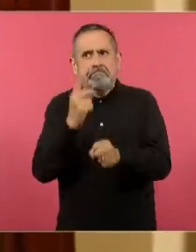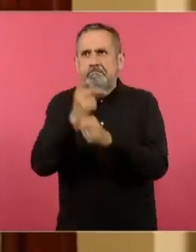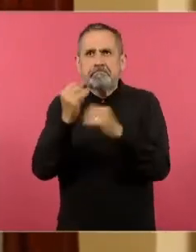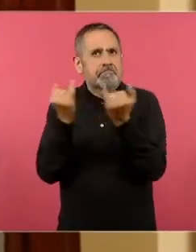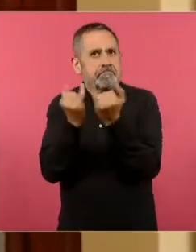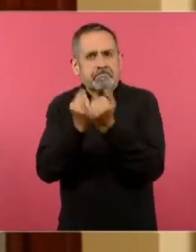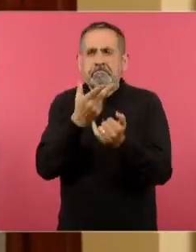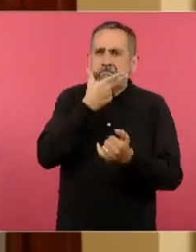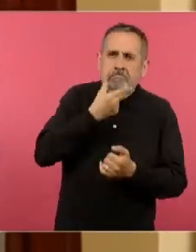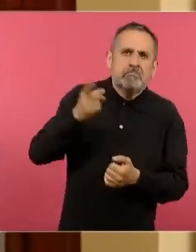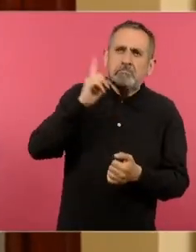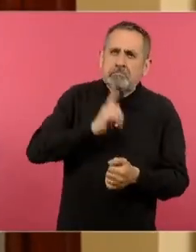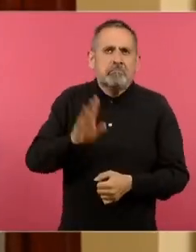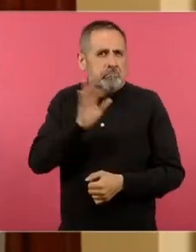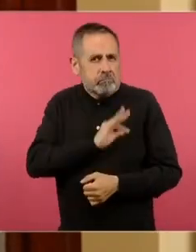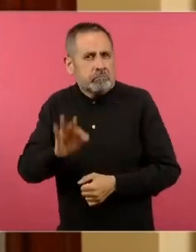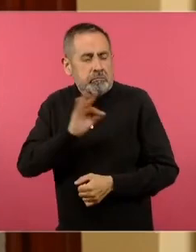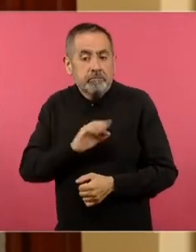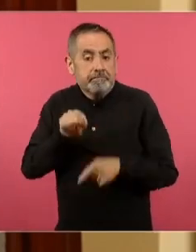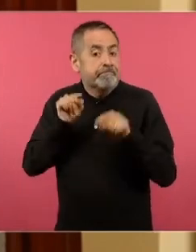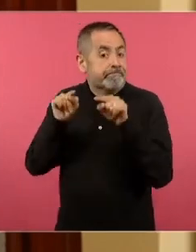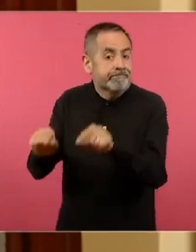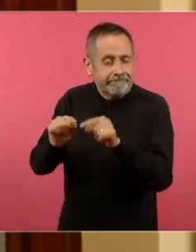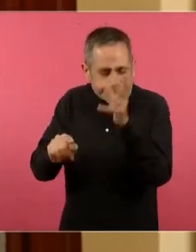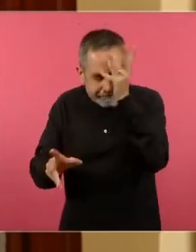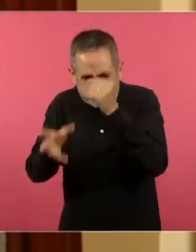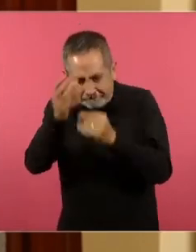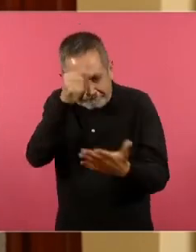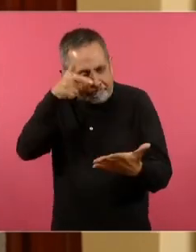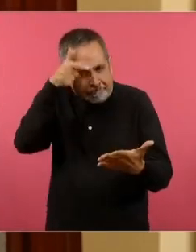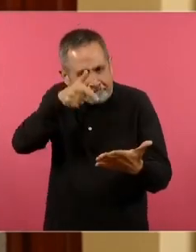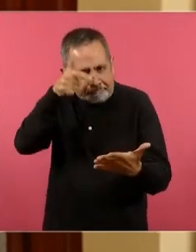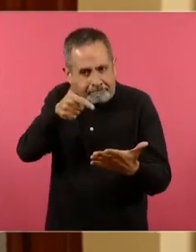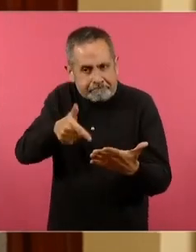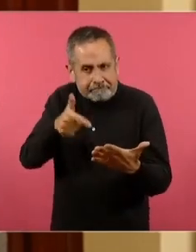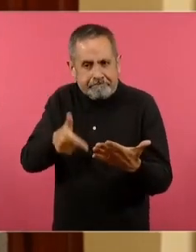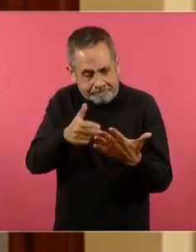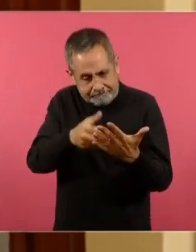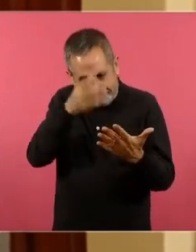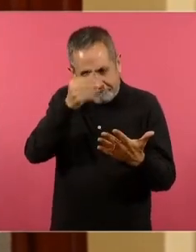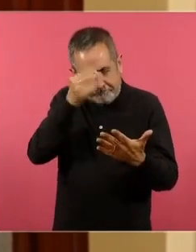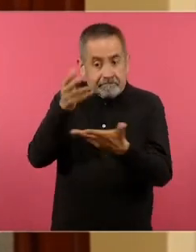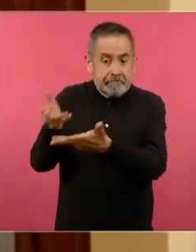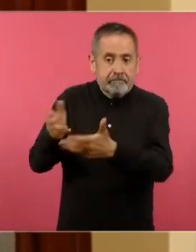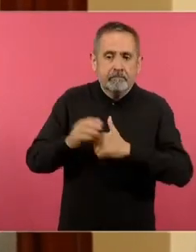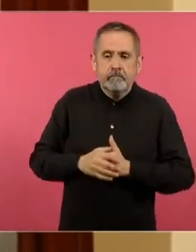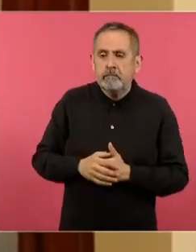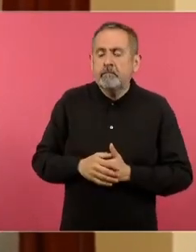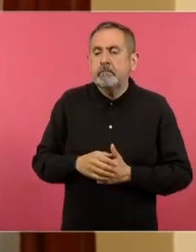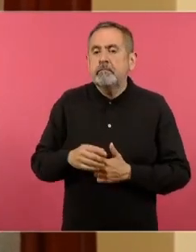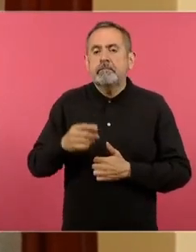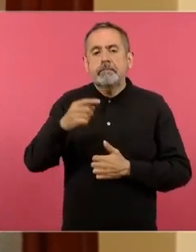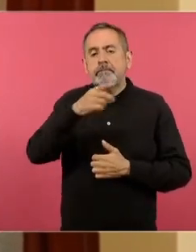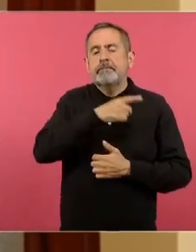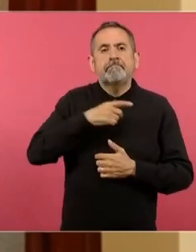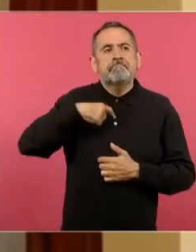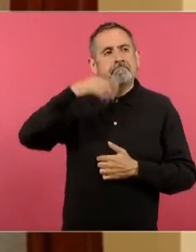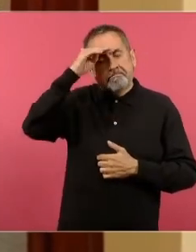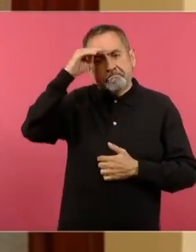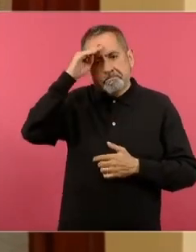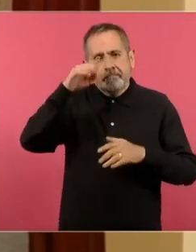y donde dejemos de lado que existen actividades o juegos incluso